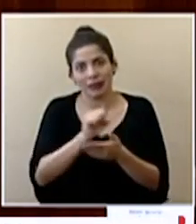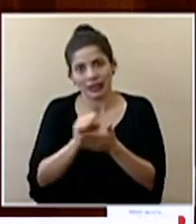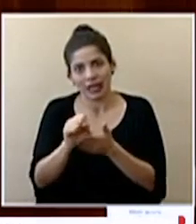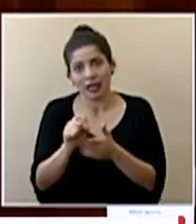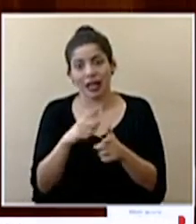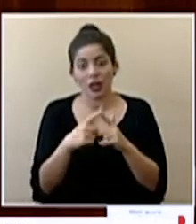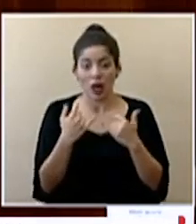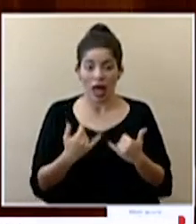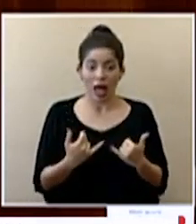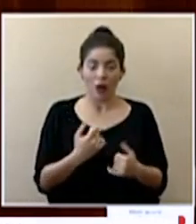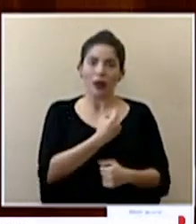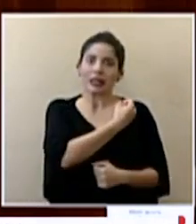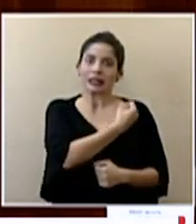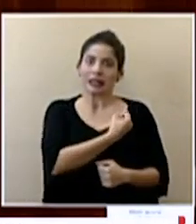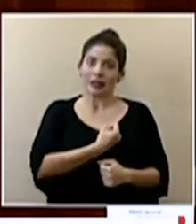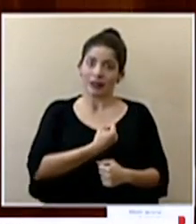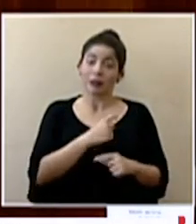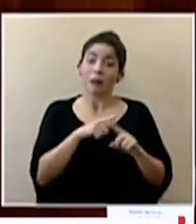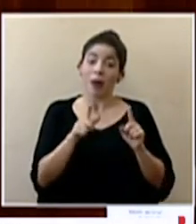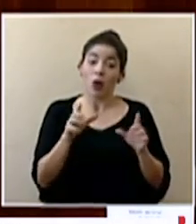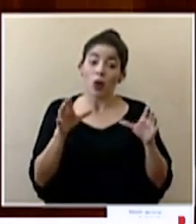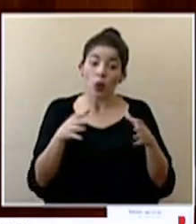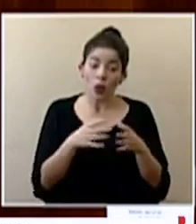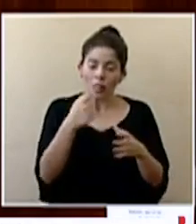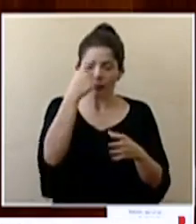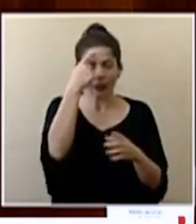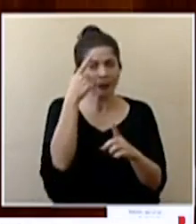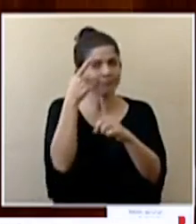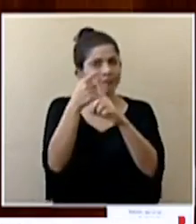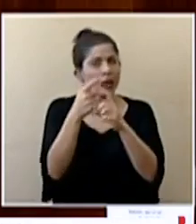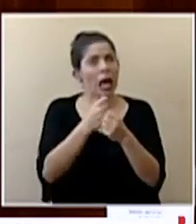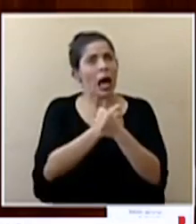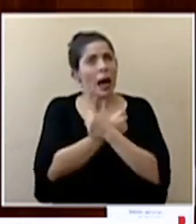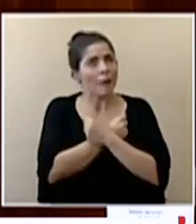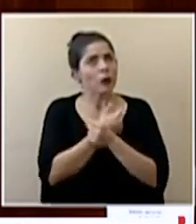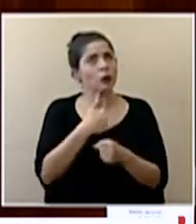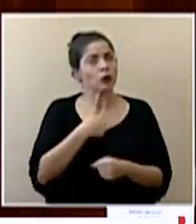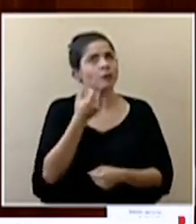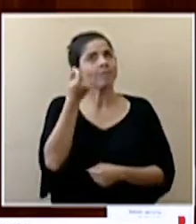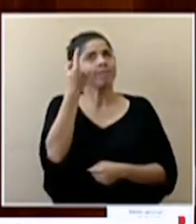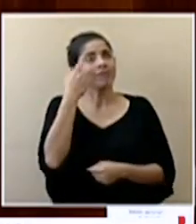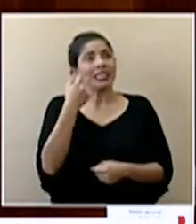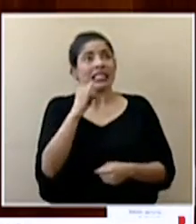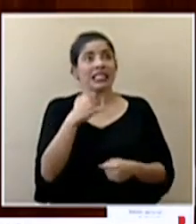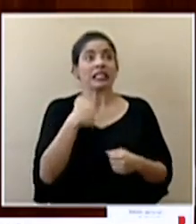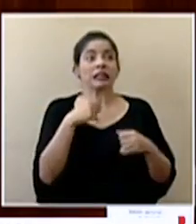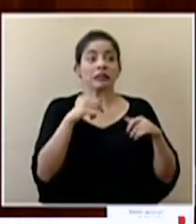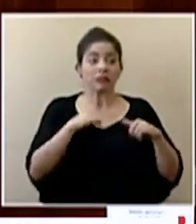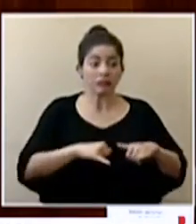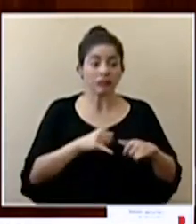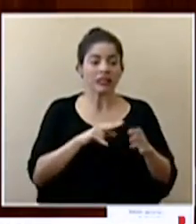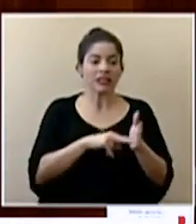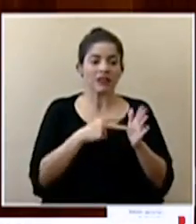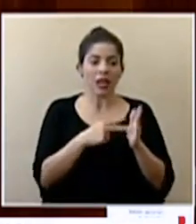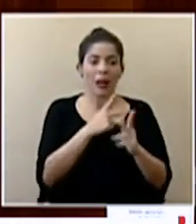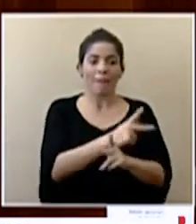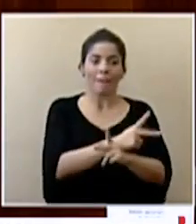sacrificio, pero cuando lo hacemos también por amor y por comprensión de que esto significa protegernos y proteger